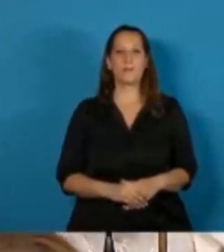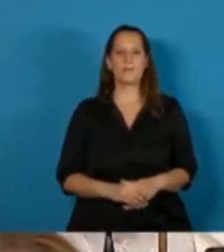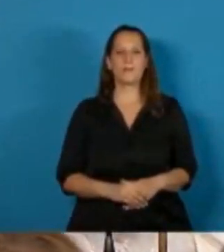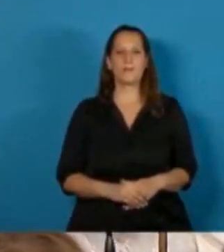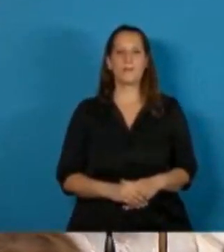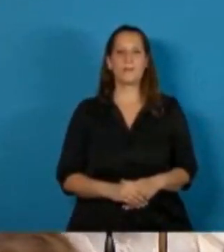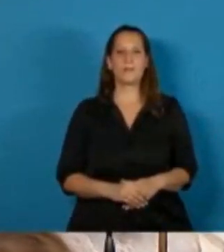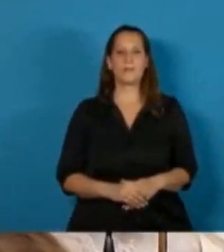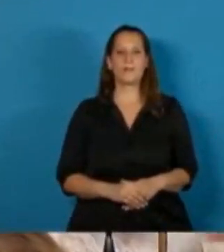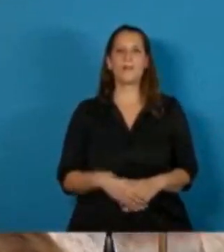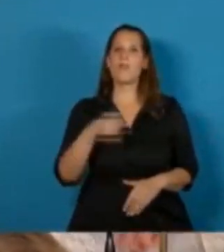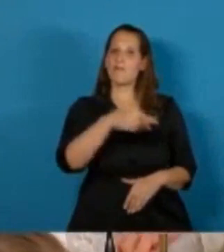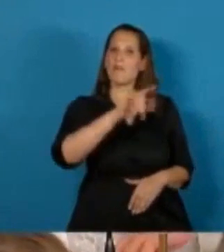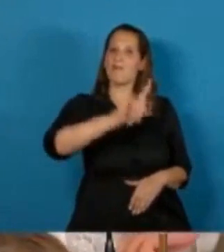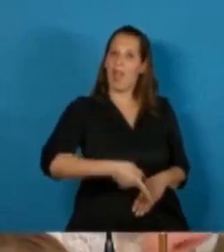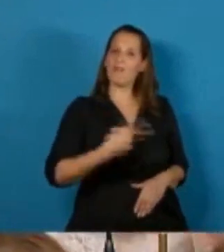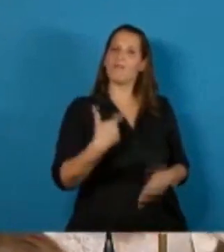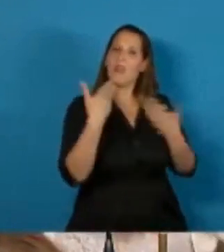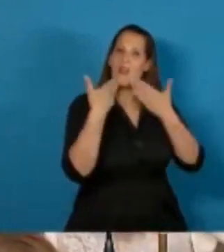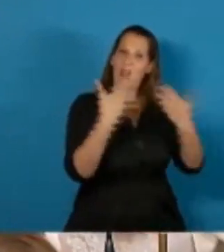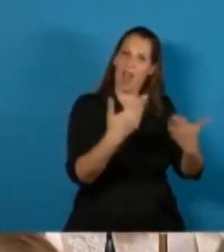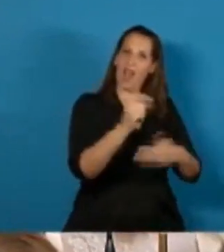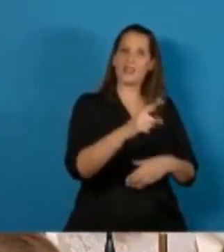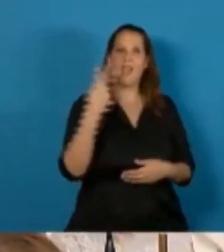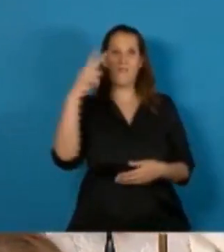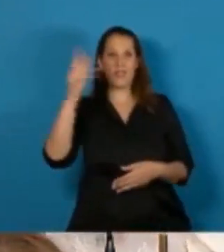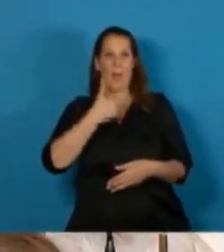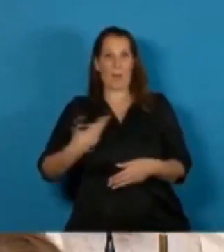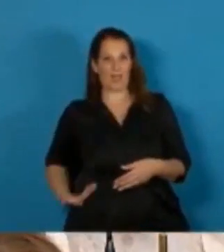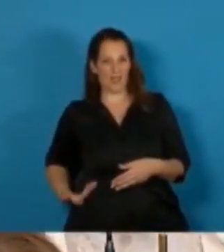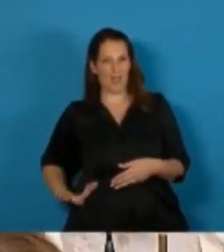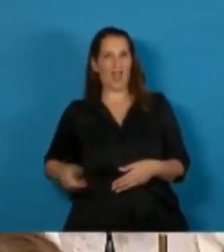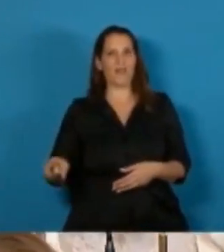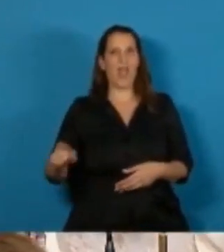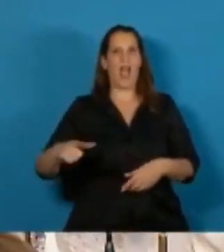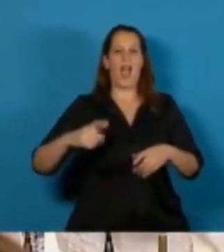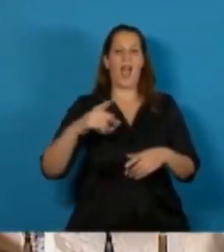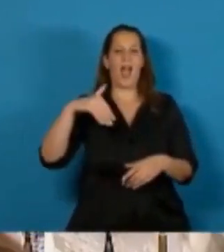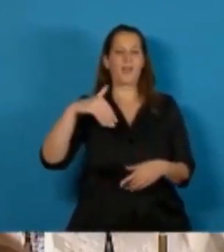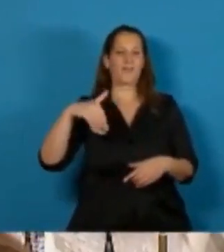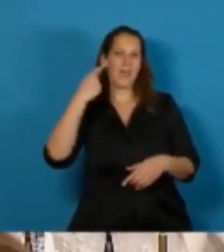a quien agradecemos junto a la Vicepresidenta Gabriela Michetti.